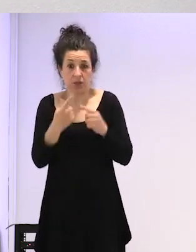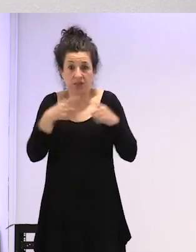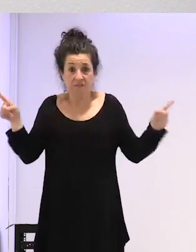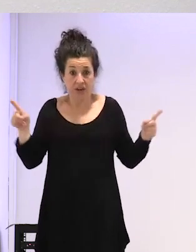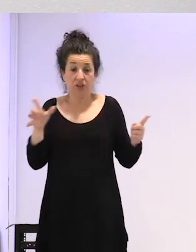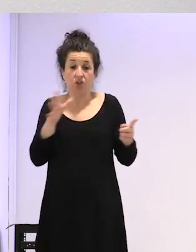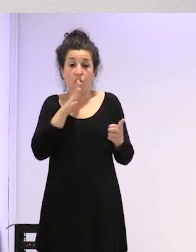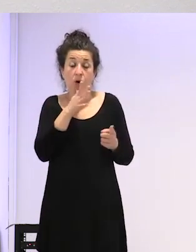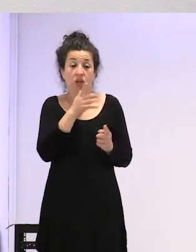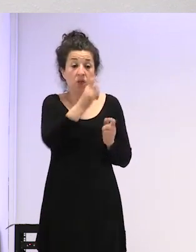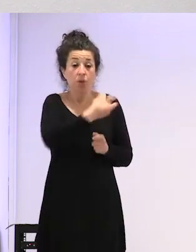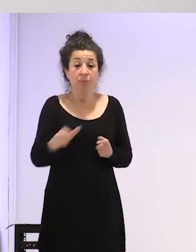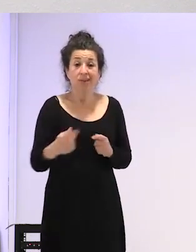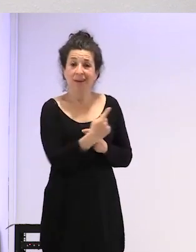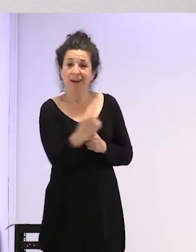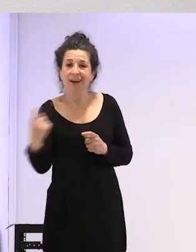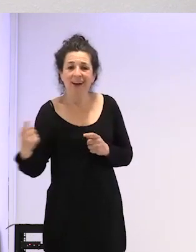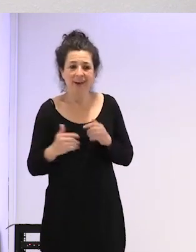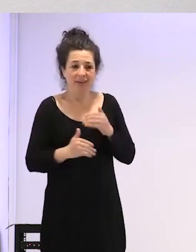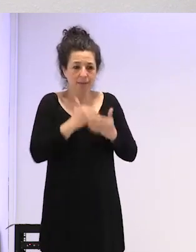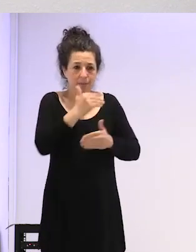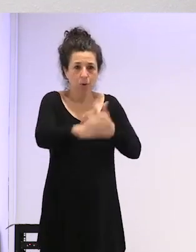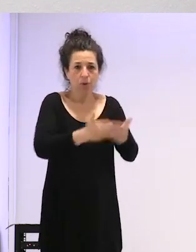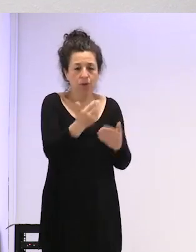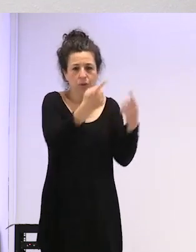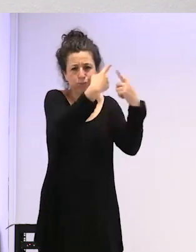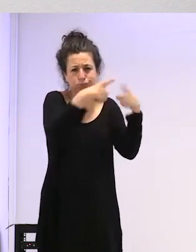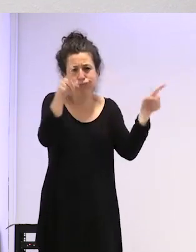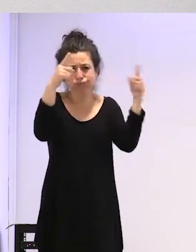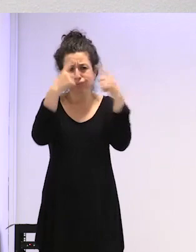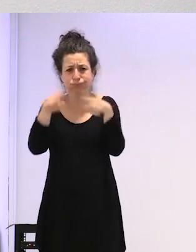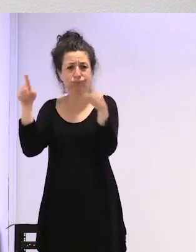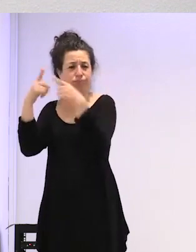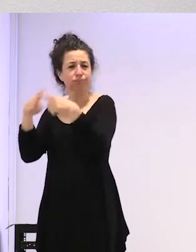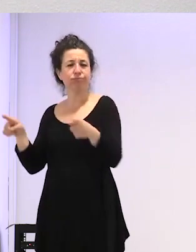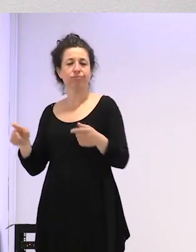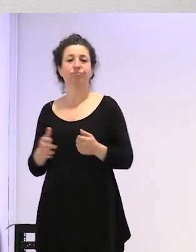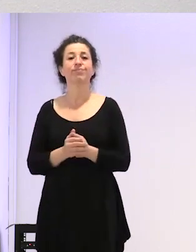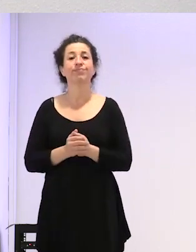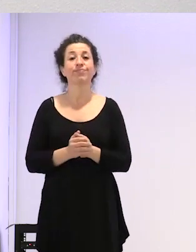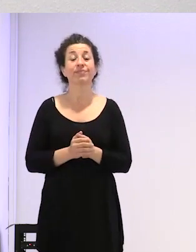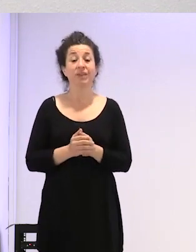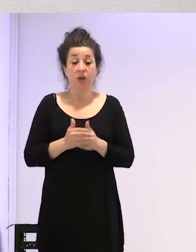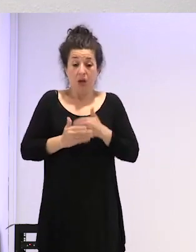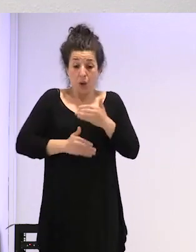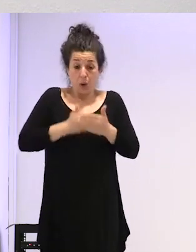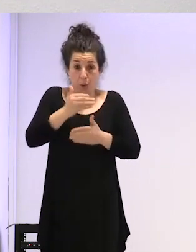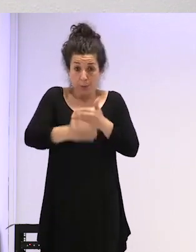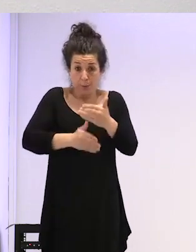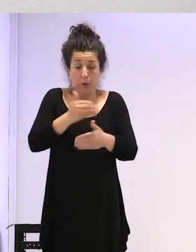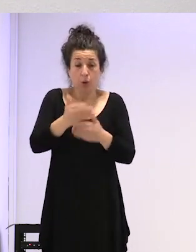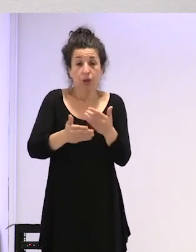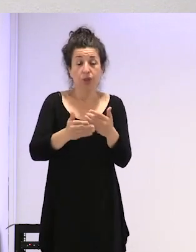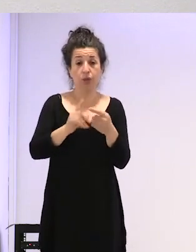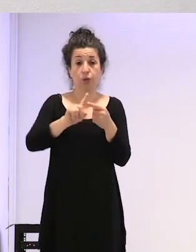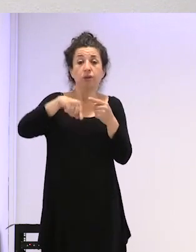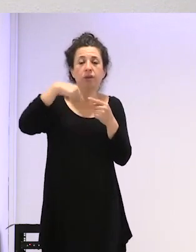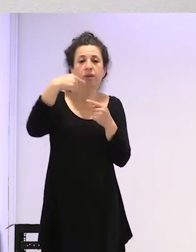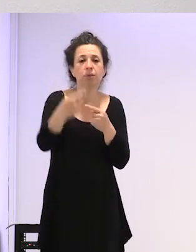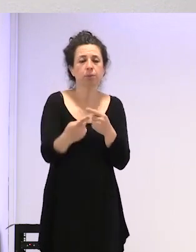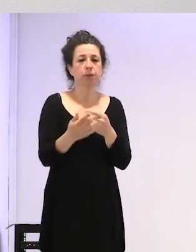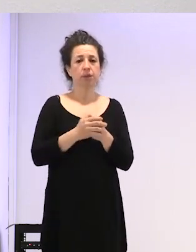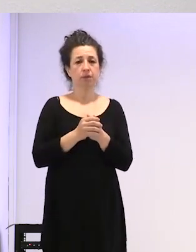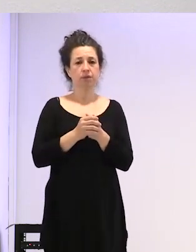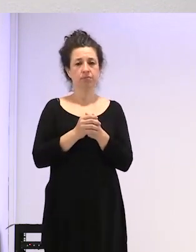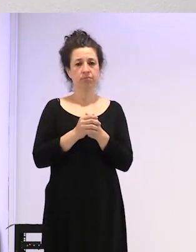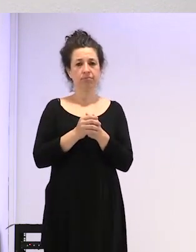es súper, súper distinto. Y, claro, después de todo este proceso en que esta persona es, bueno,